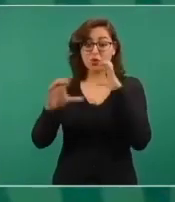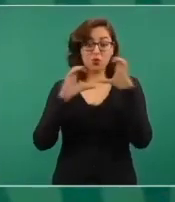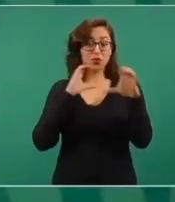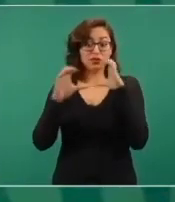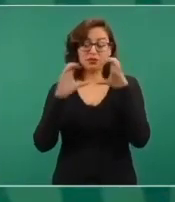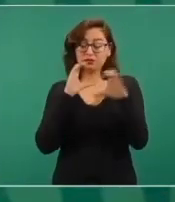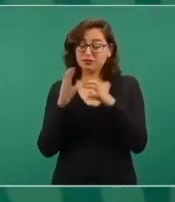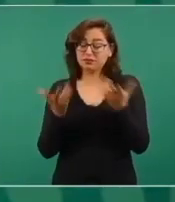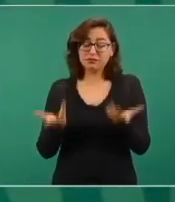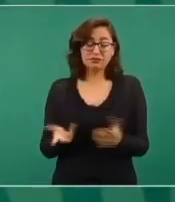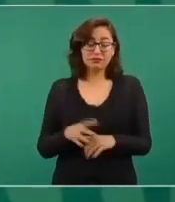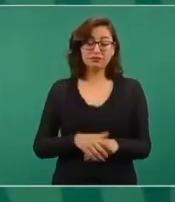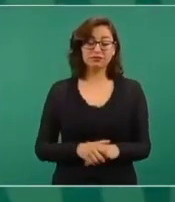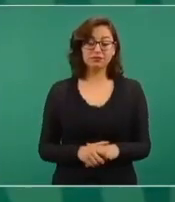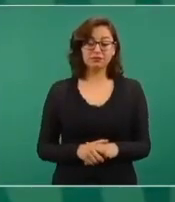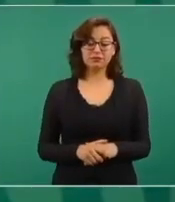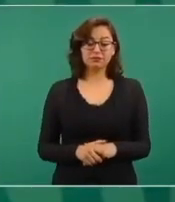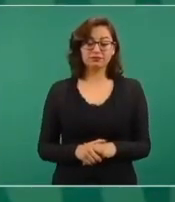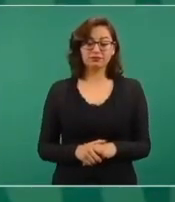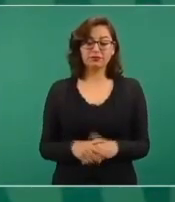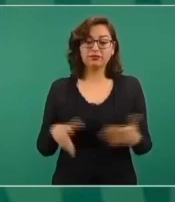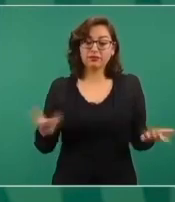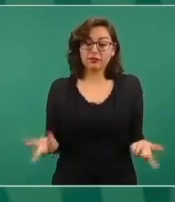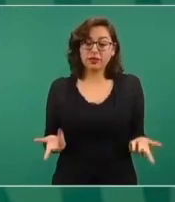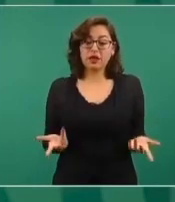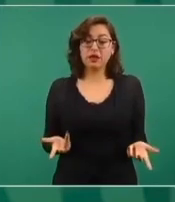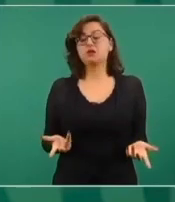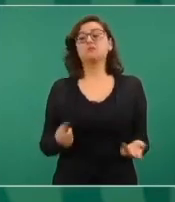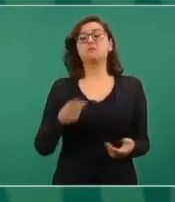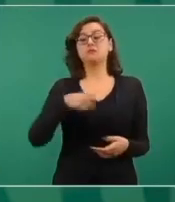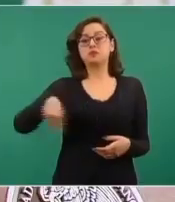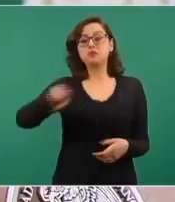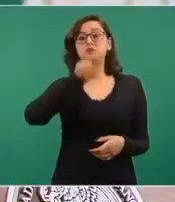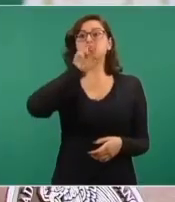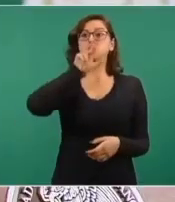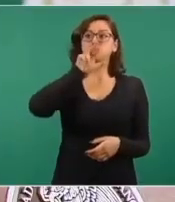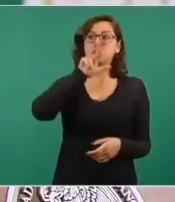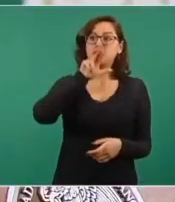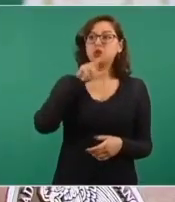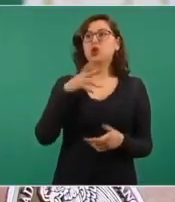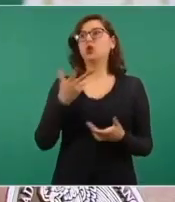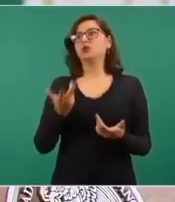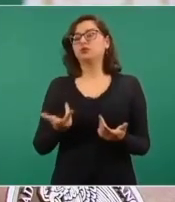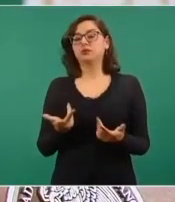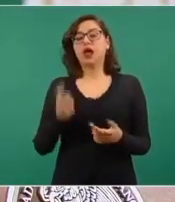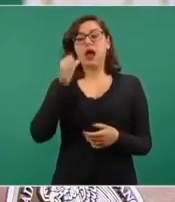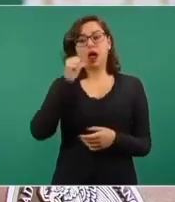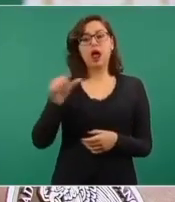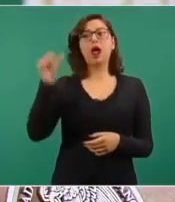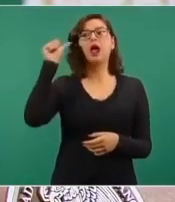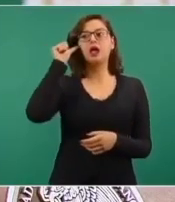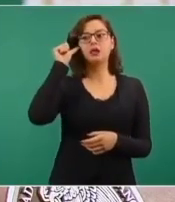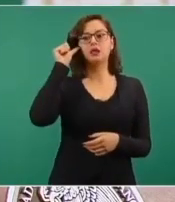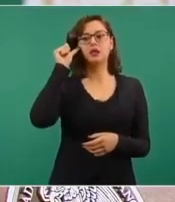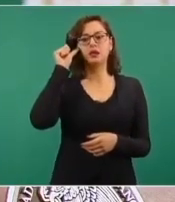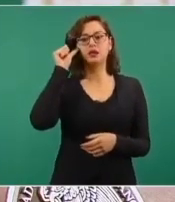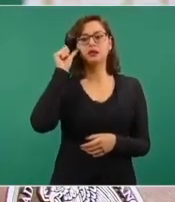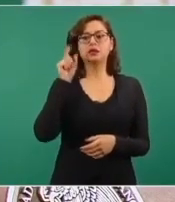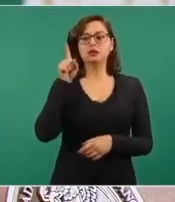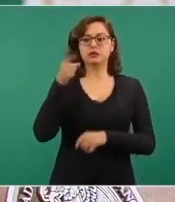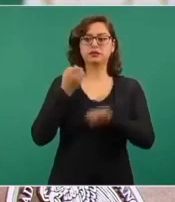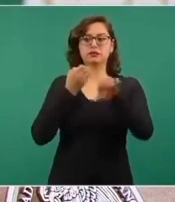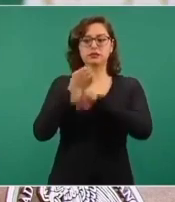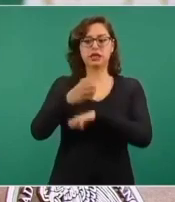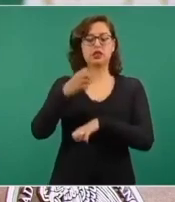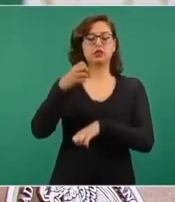contacto y la comunicación. Estamos desahogando muchas de sus preocupaciones. Ayer mismo nos reunimos con el nuevo fiscal del Estado de